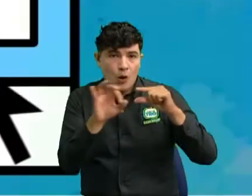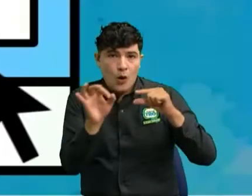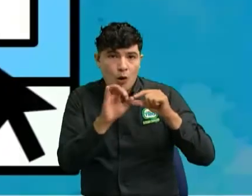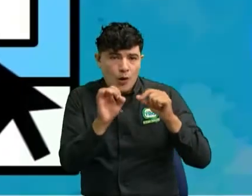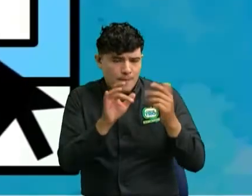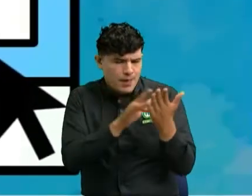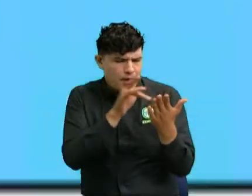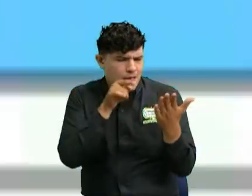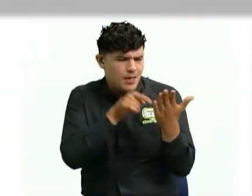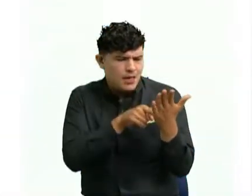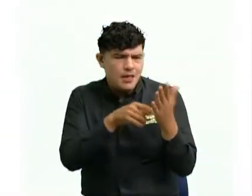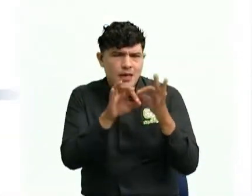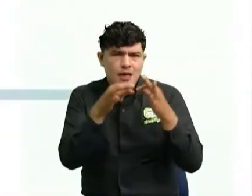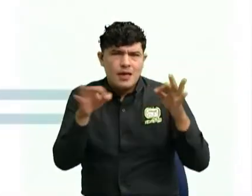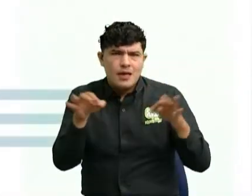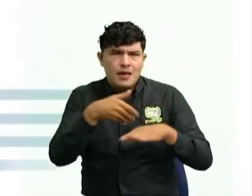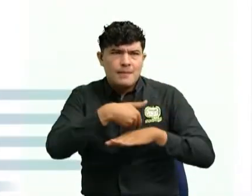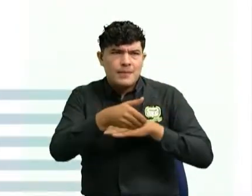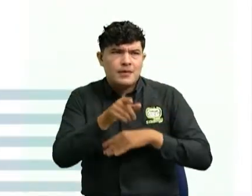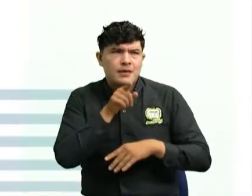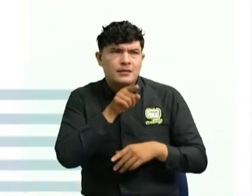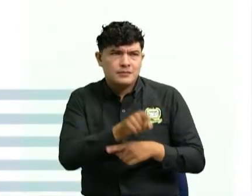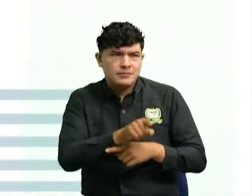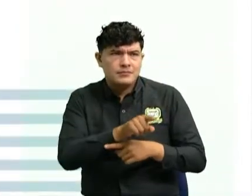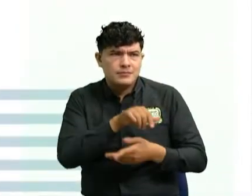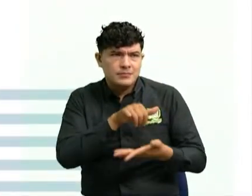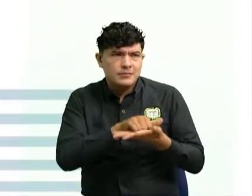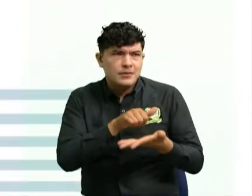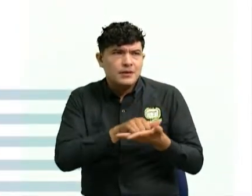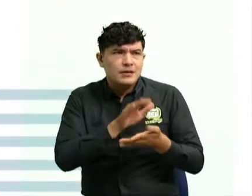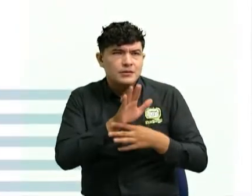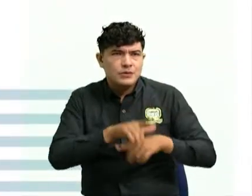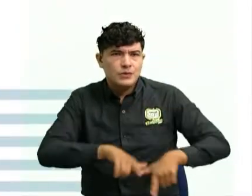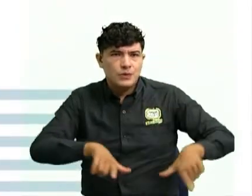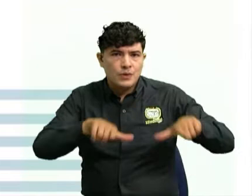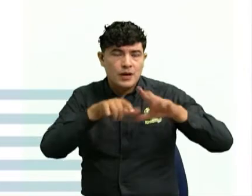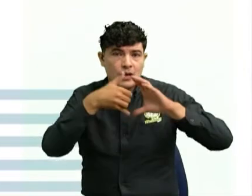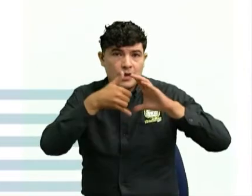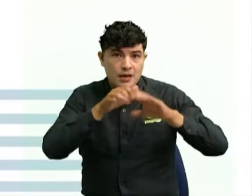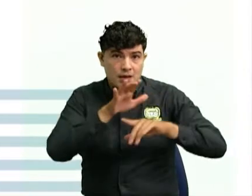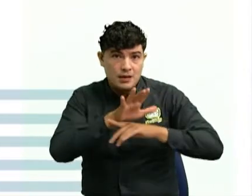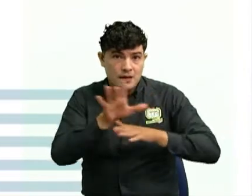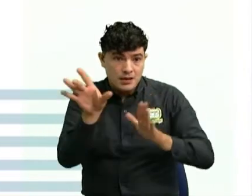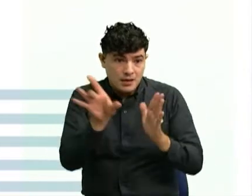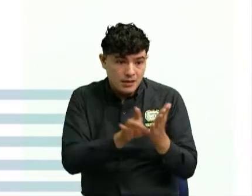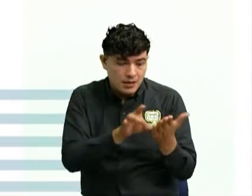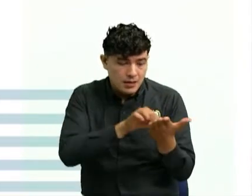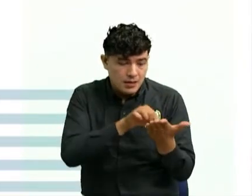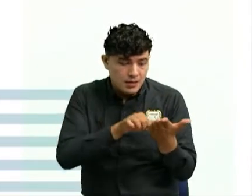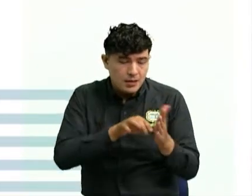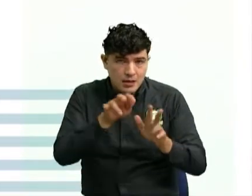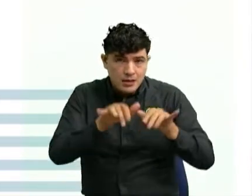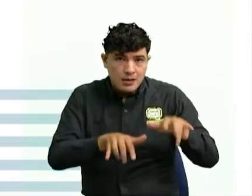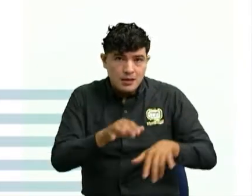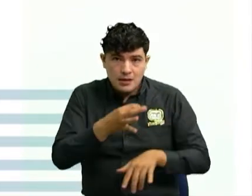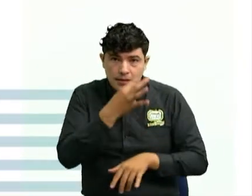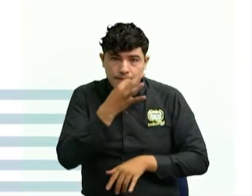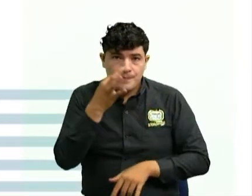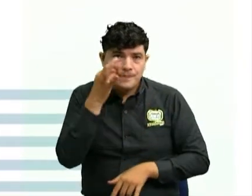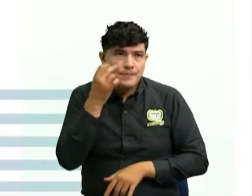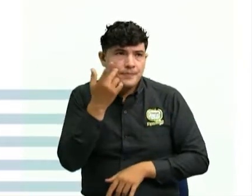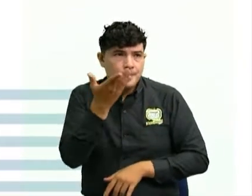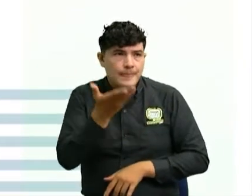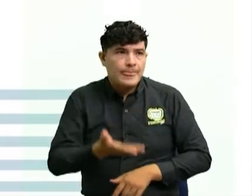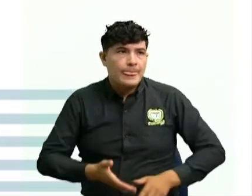encuentra un mensaje que le exige a través de un enlace ir a un sitio web imitación del legítimo que le pide registrarse con sus